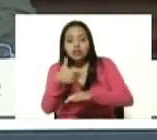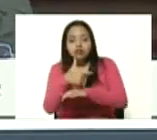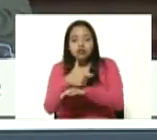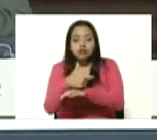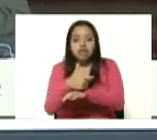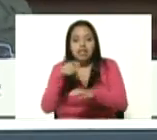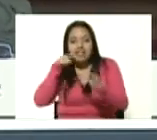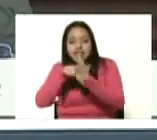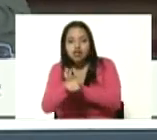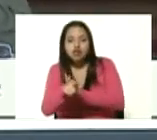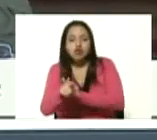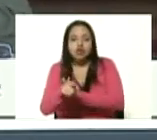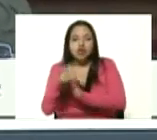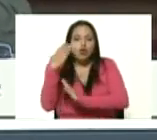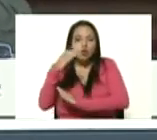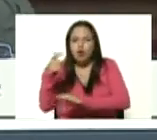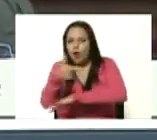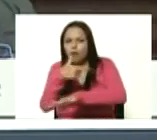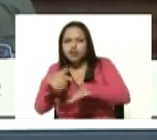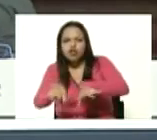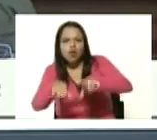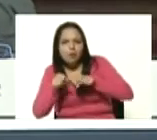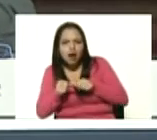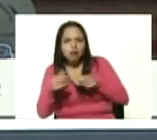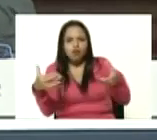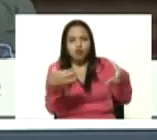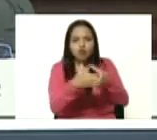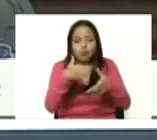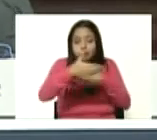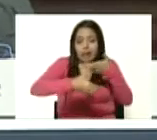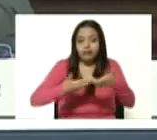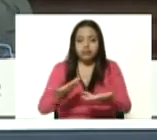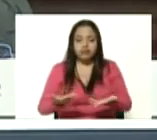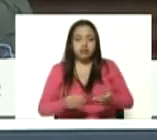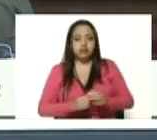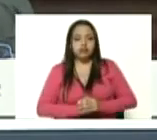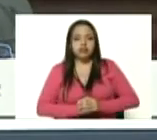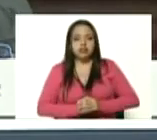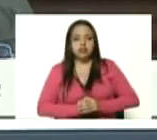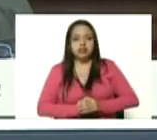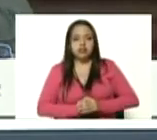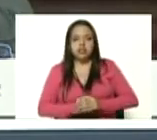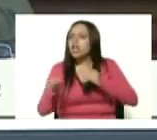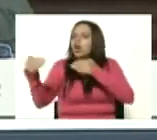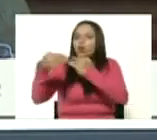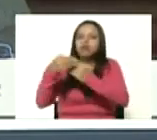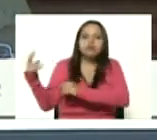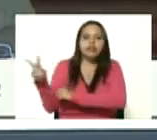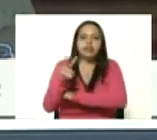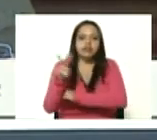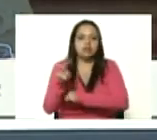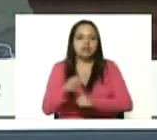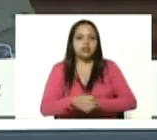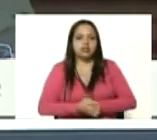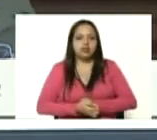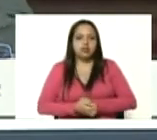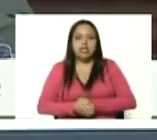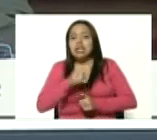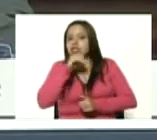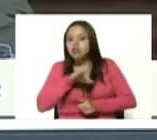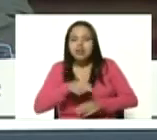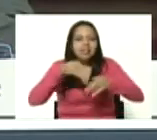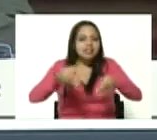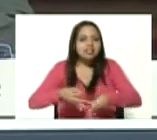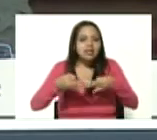y de lo que es un gobierno tomado por las mafias enemigas de Venezuela históricamente esa